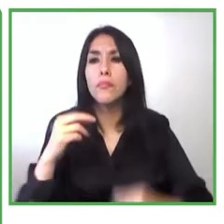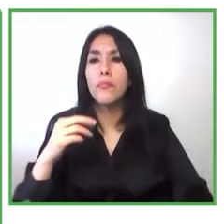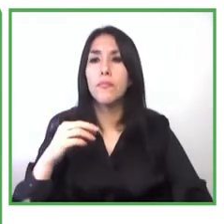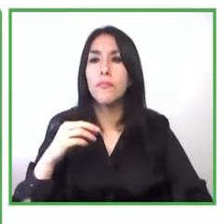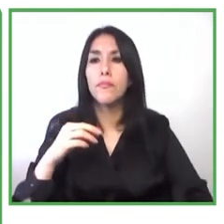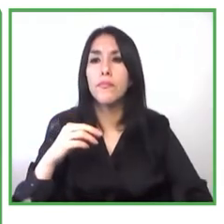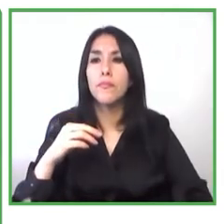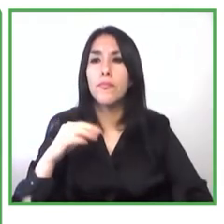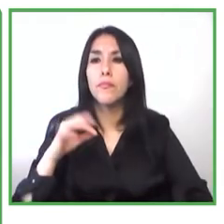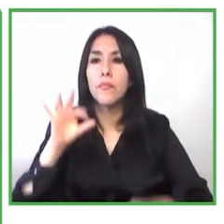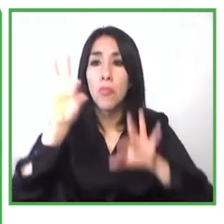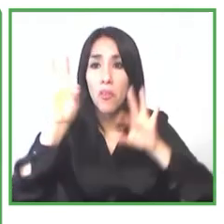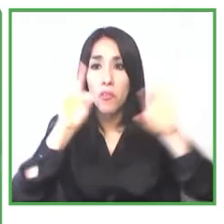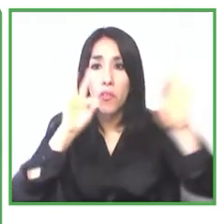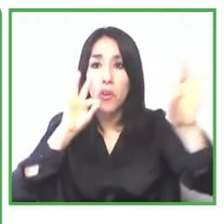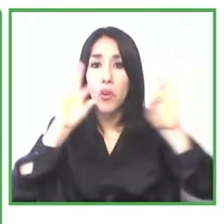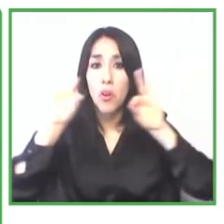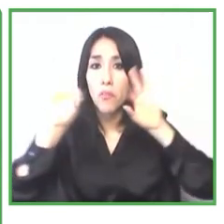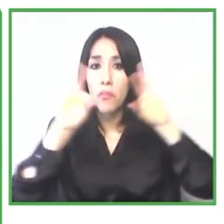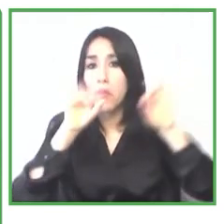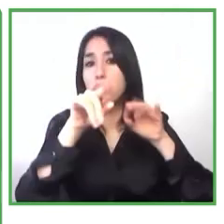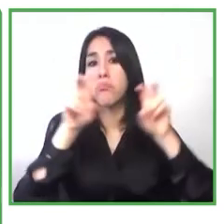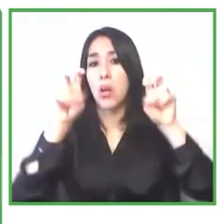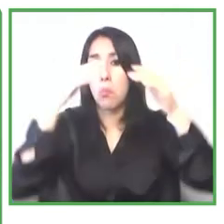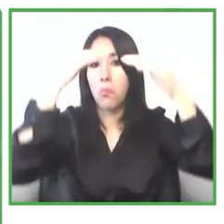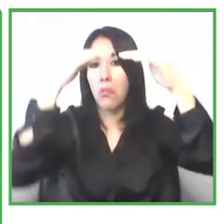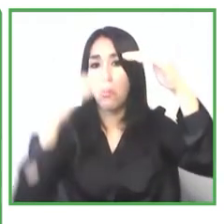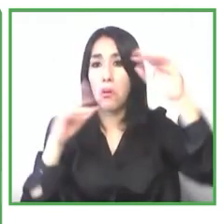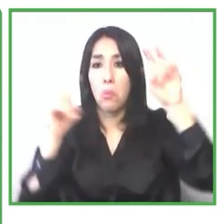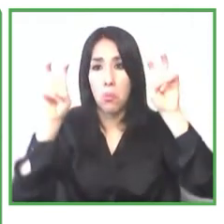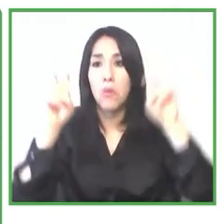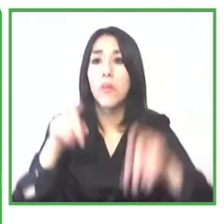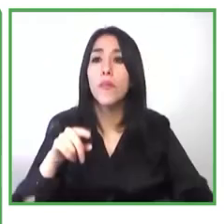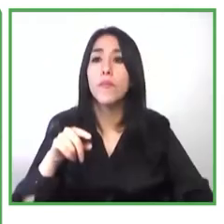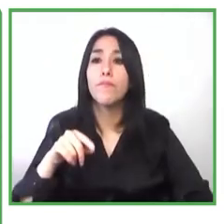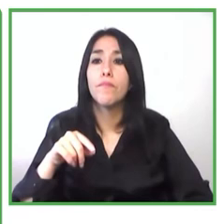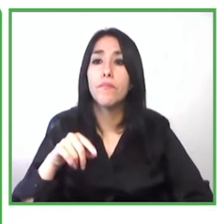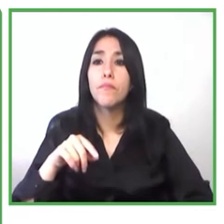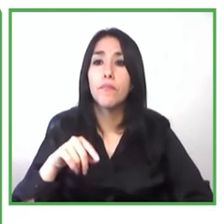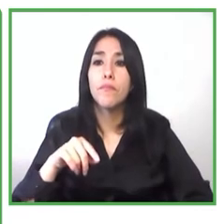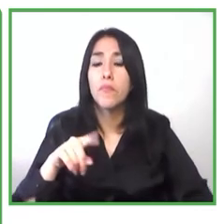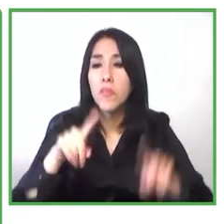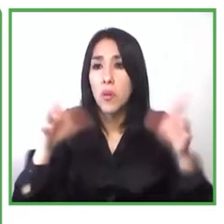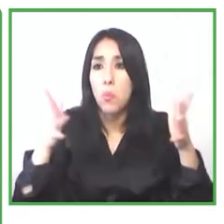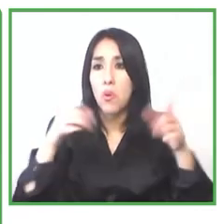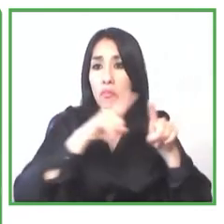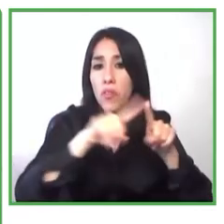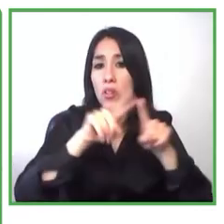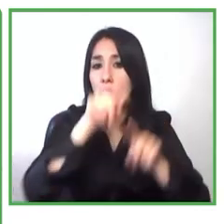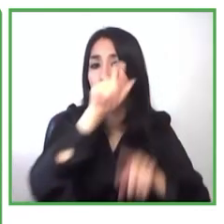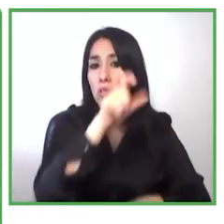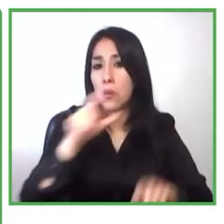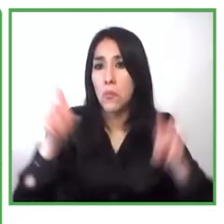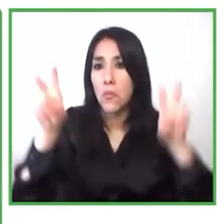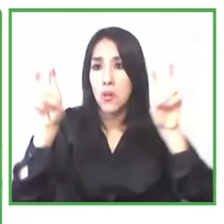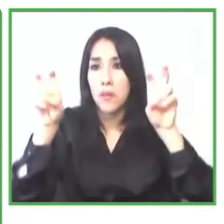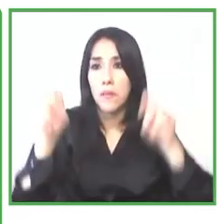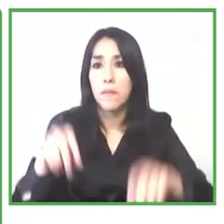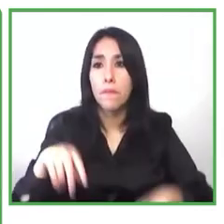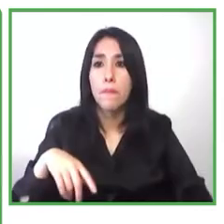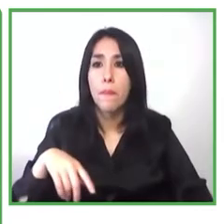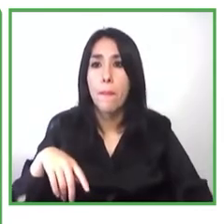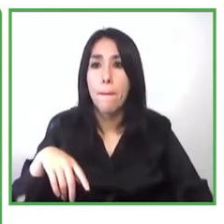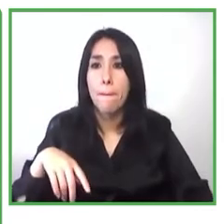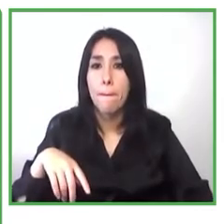estas capacitaciones también como para los participantes y va diciendo cómo adaptar los ejercicios para los distintos tipos de